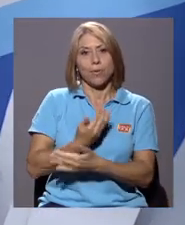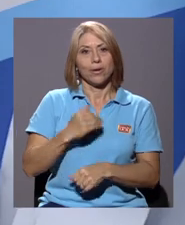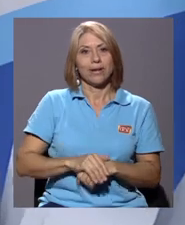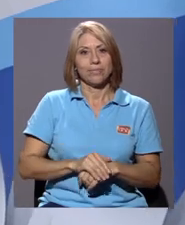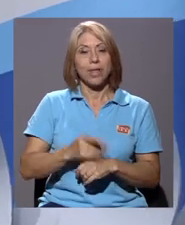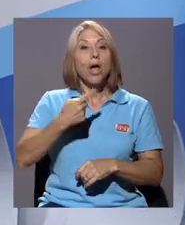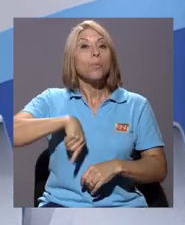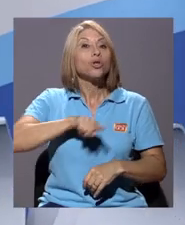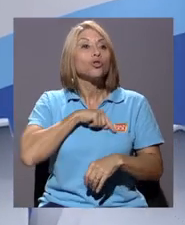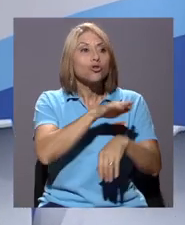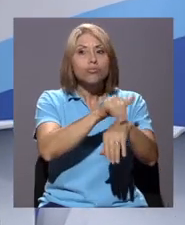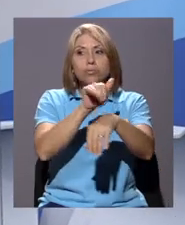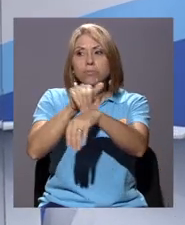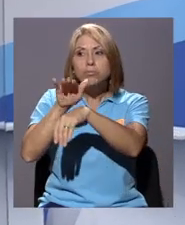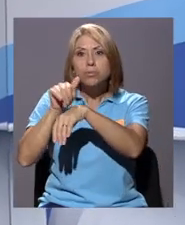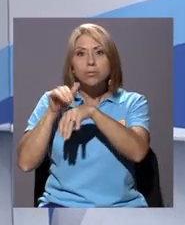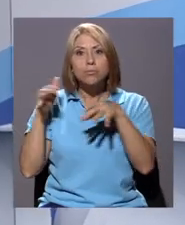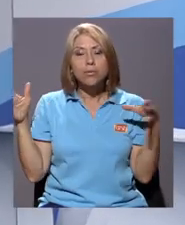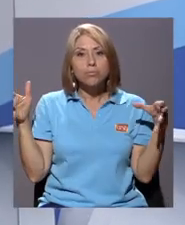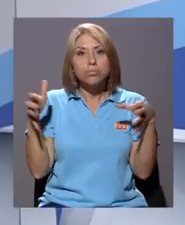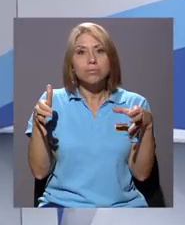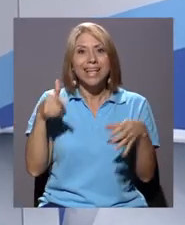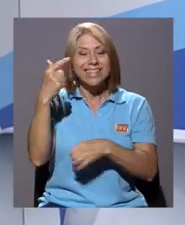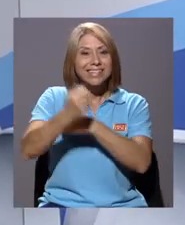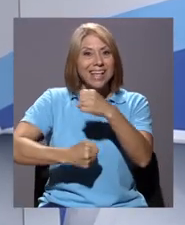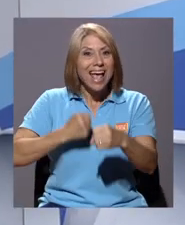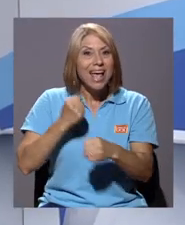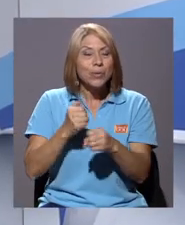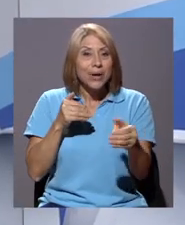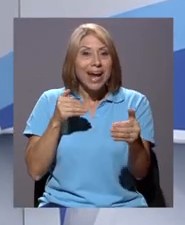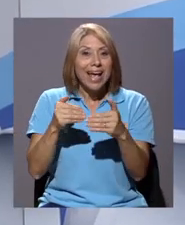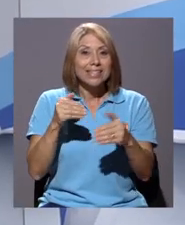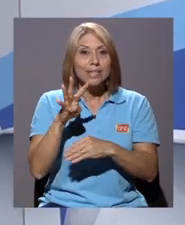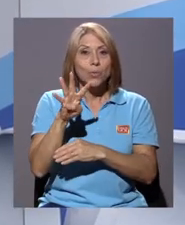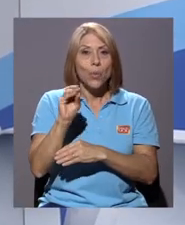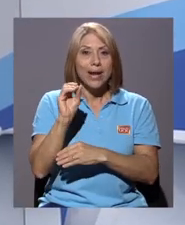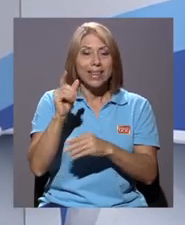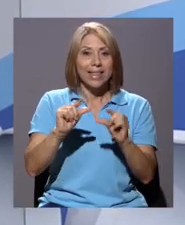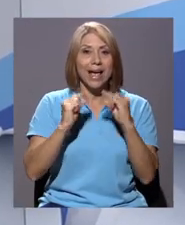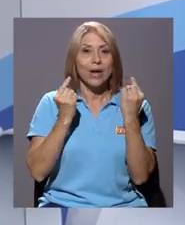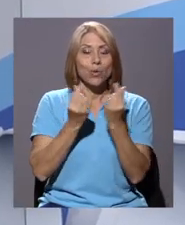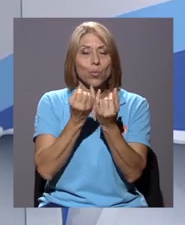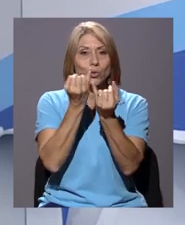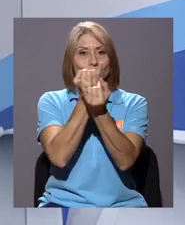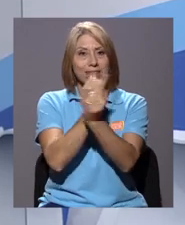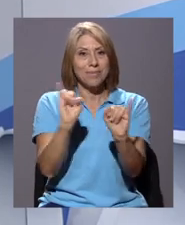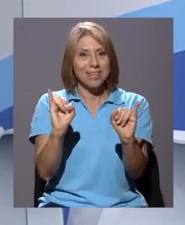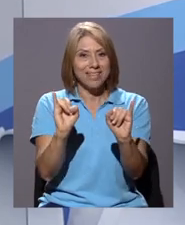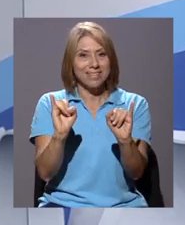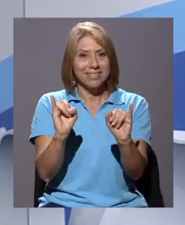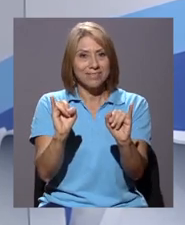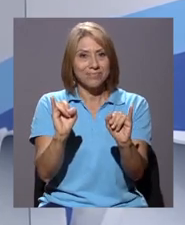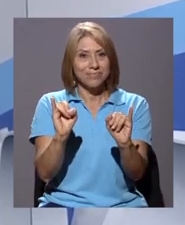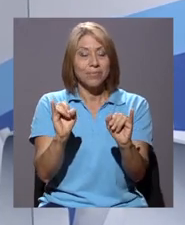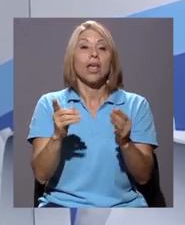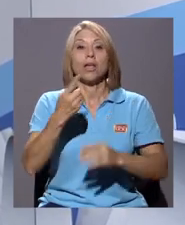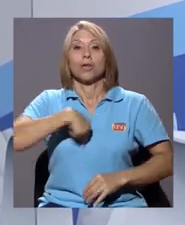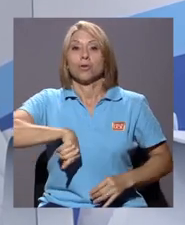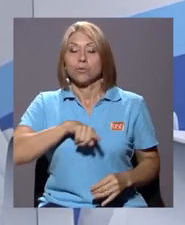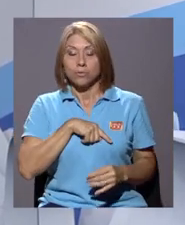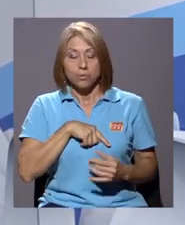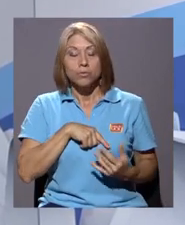convocatoria. Este año participaron casi 40 grupos independientes. Hay una cosa muy importante, nosotros